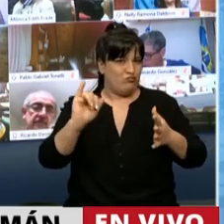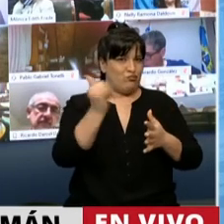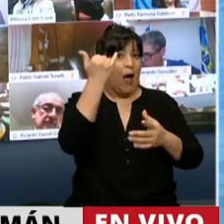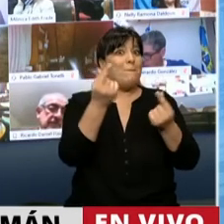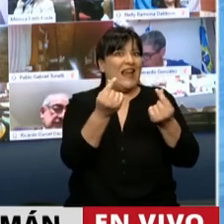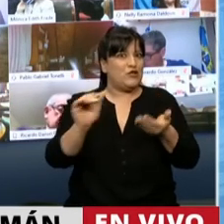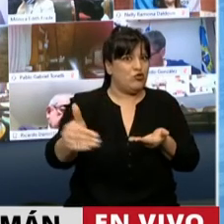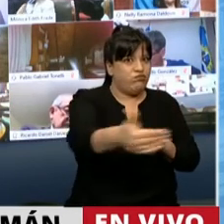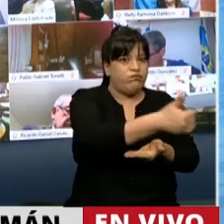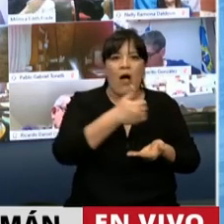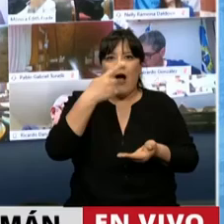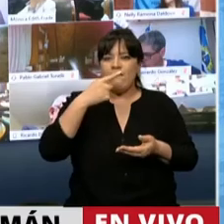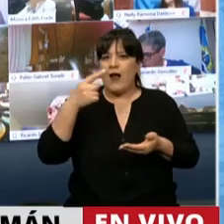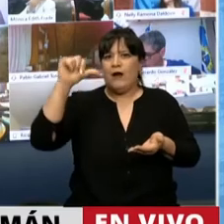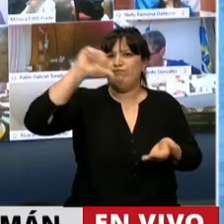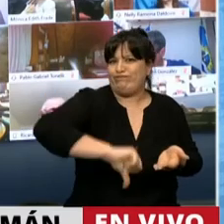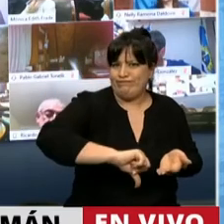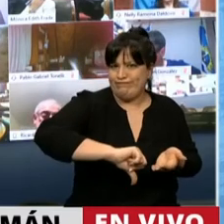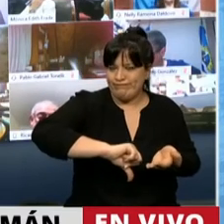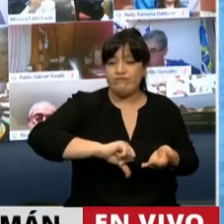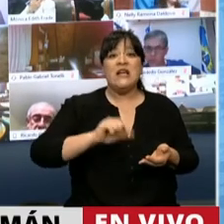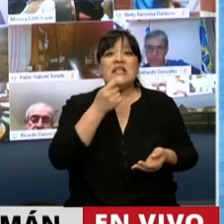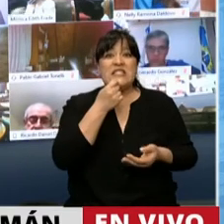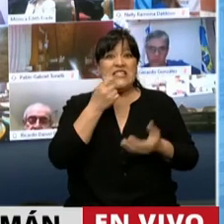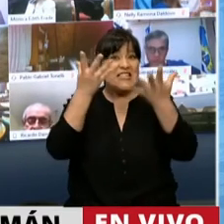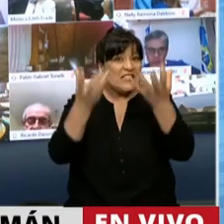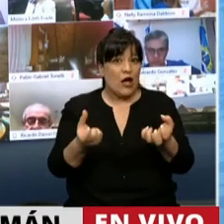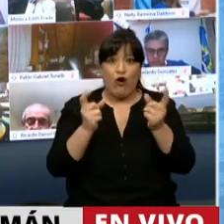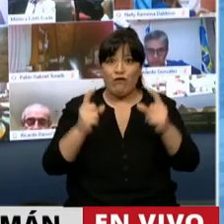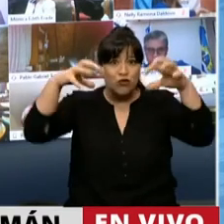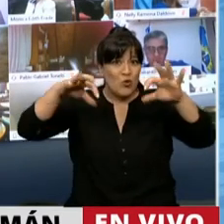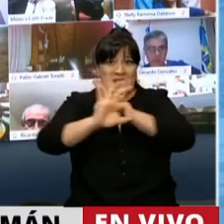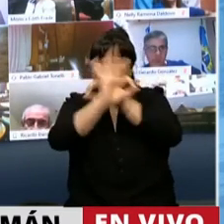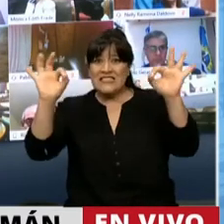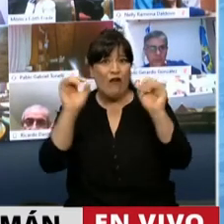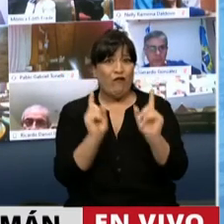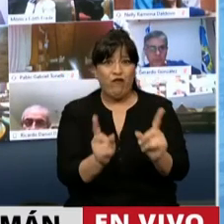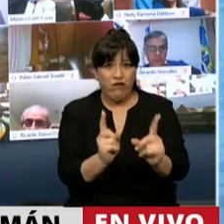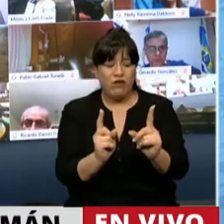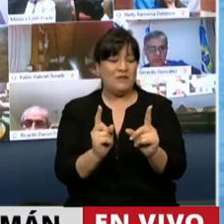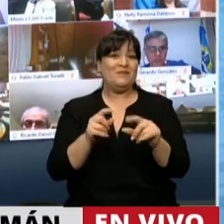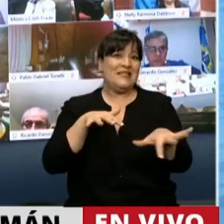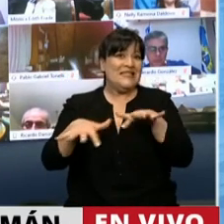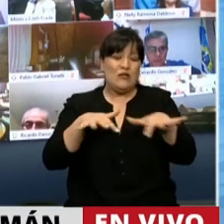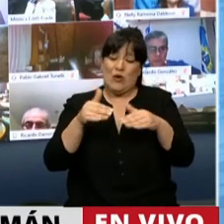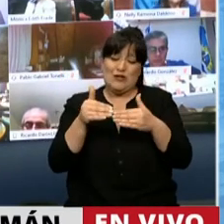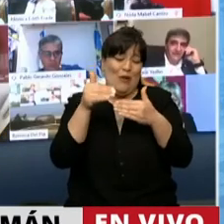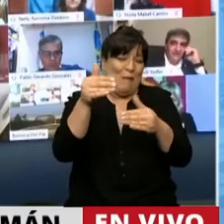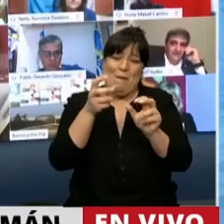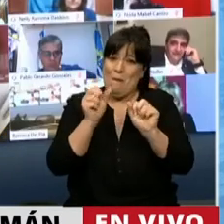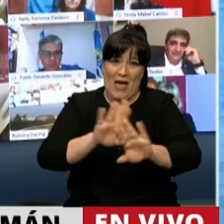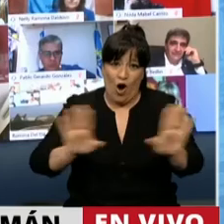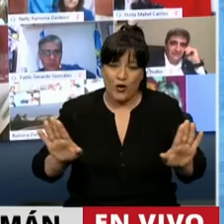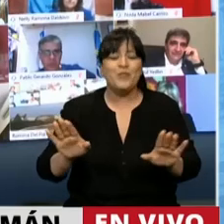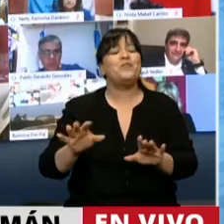precio, no se ha podido hacer. Y si la sequía continúa, la situación se va a volver mucho más crítica. Ya la